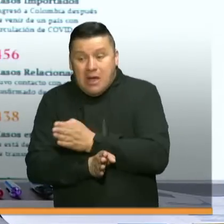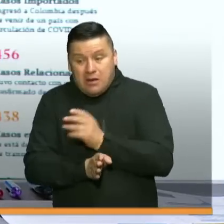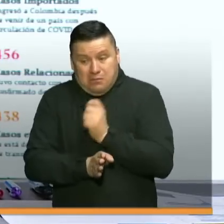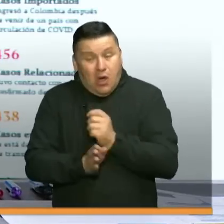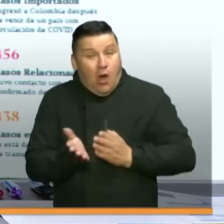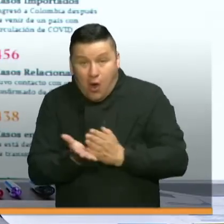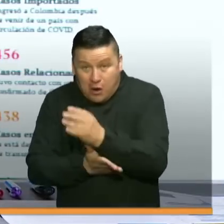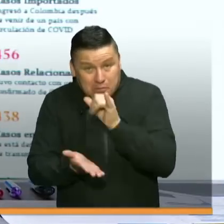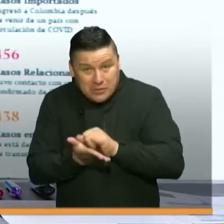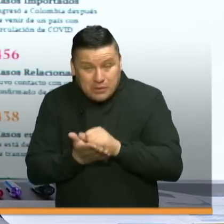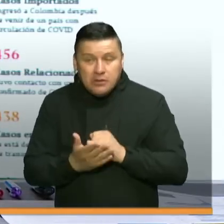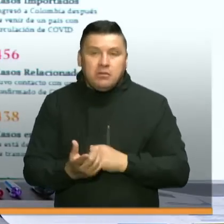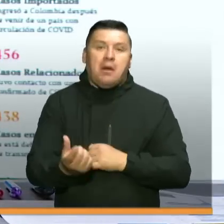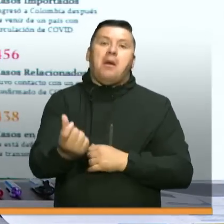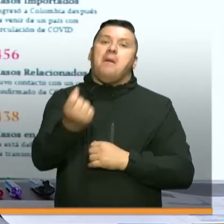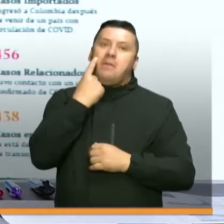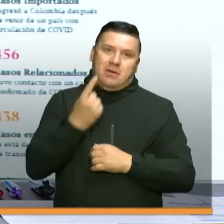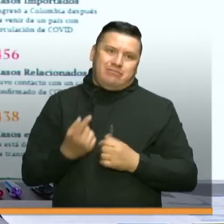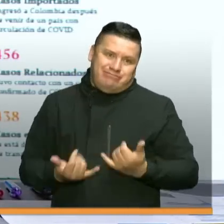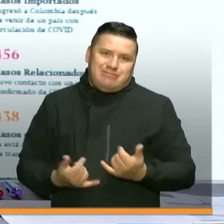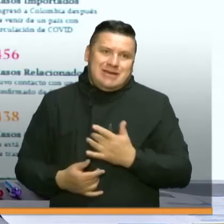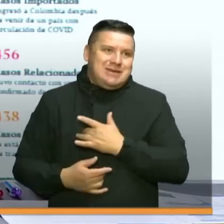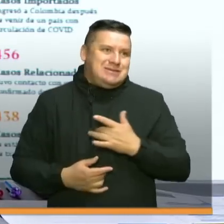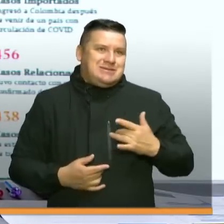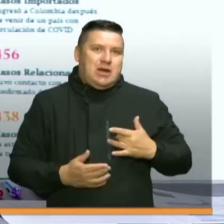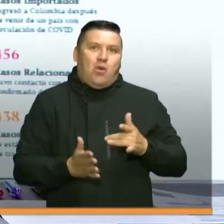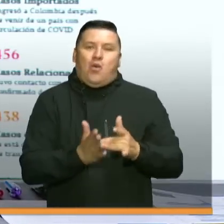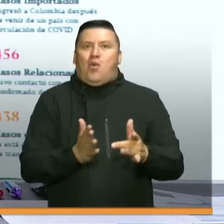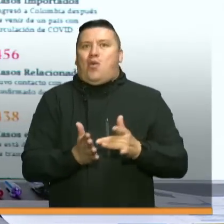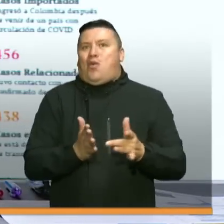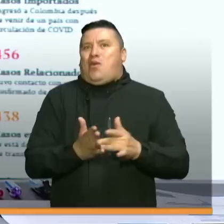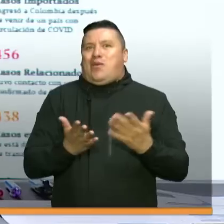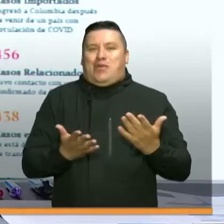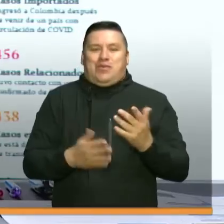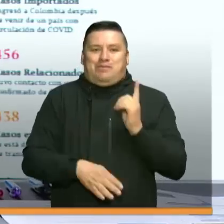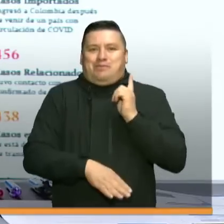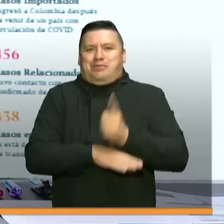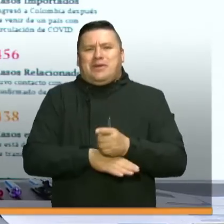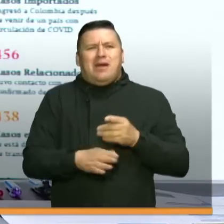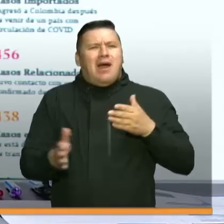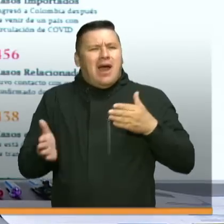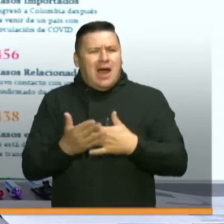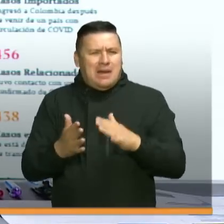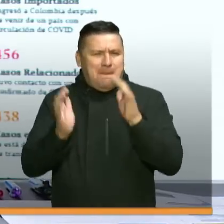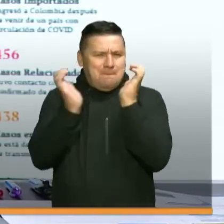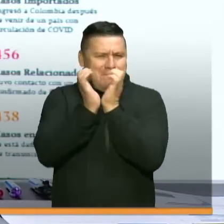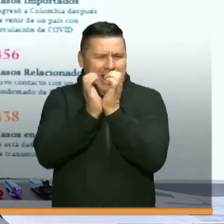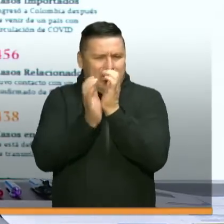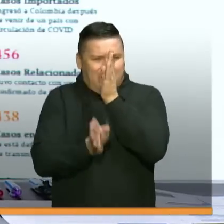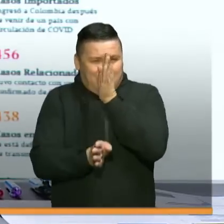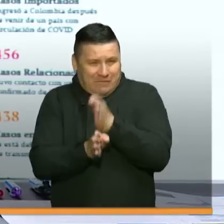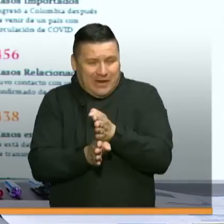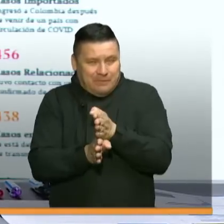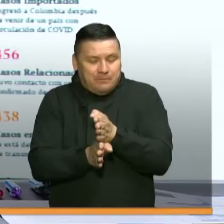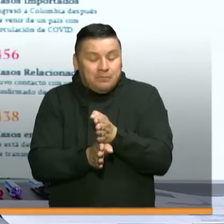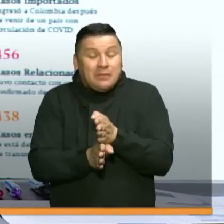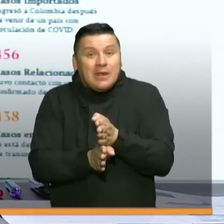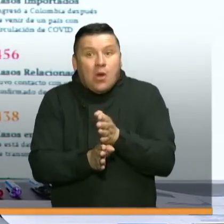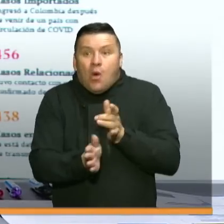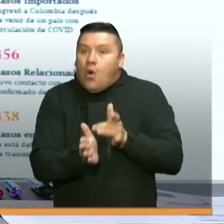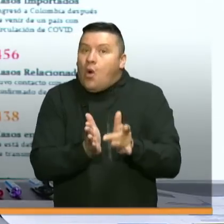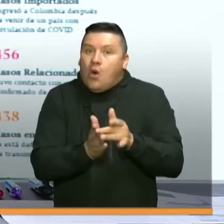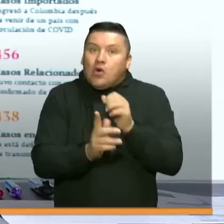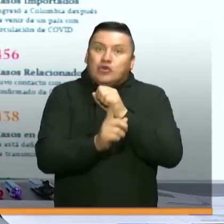que nosotros tenemos una emergencia sanitaria que ha sido declarada hasta finales del mes de mayo, tenemos una declaratoria de